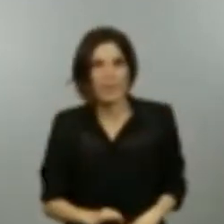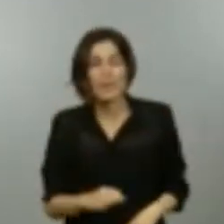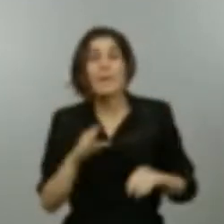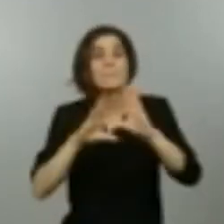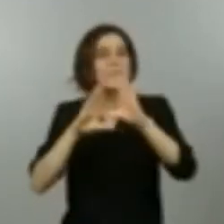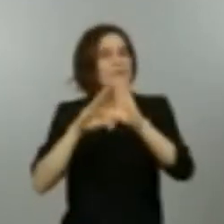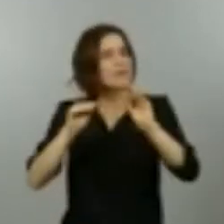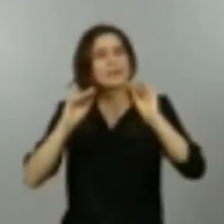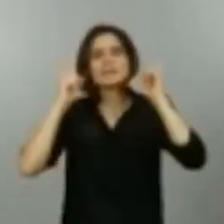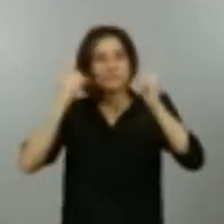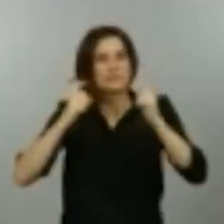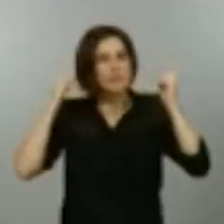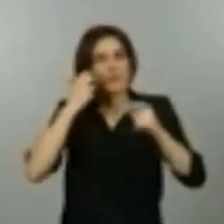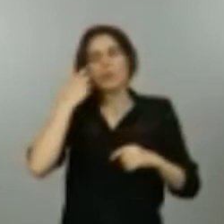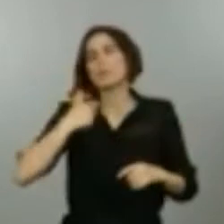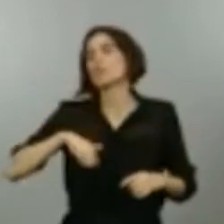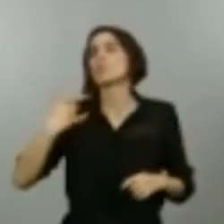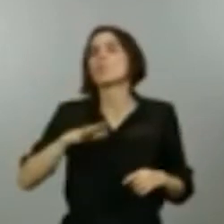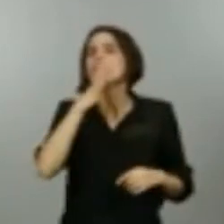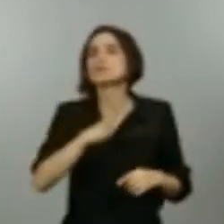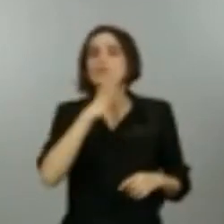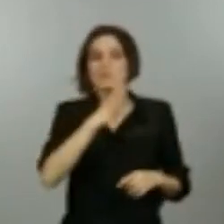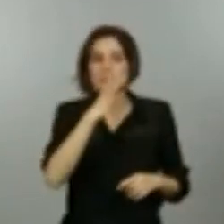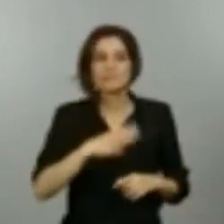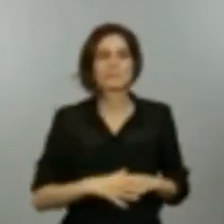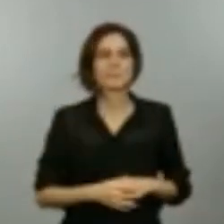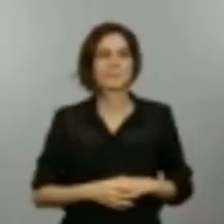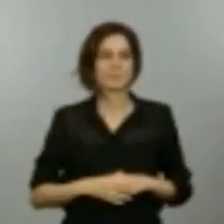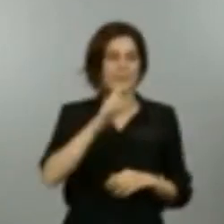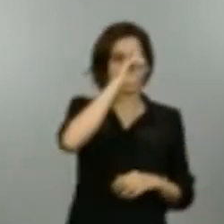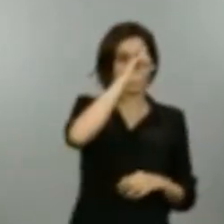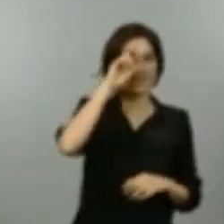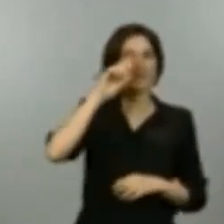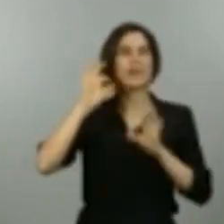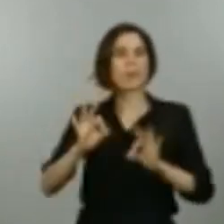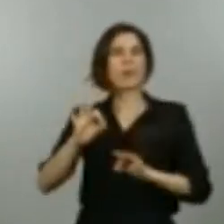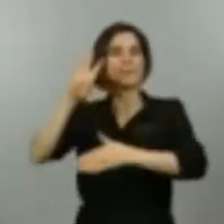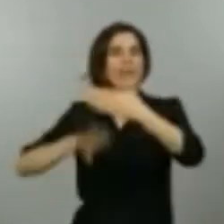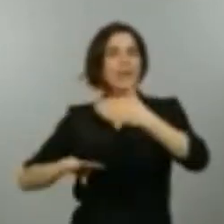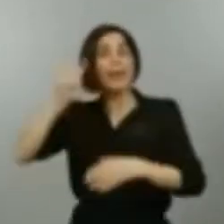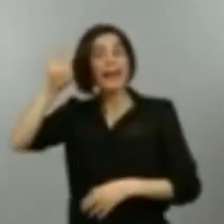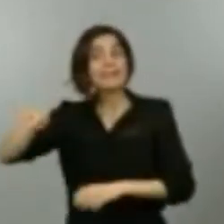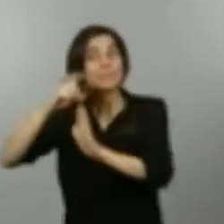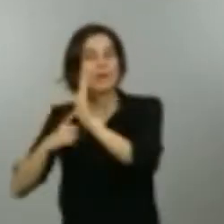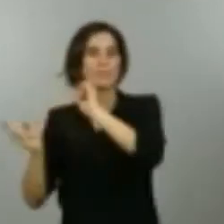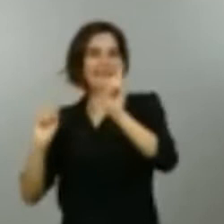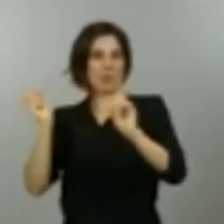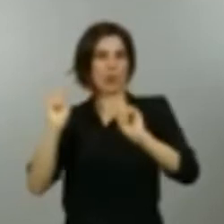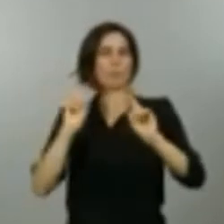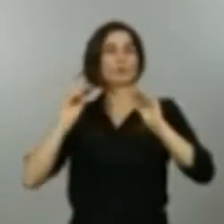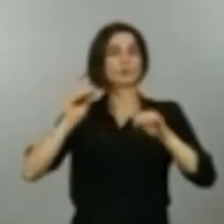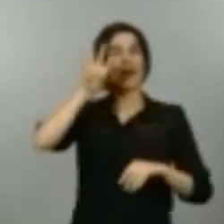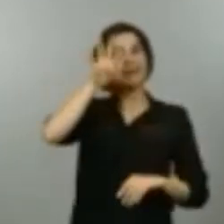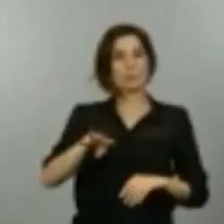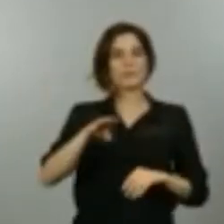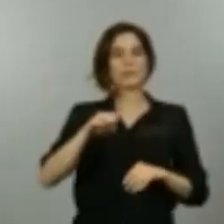Madrid igual que Barcelona, no Cataluña completa porque ha tenido dentro de la comunidad autónoma una distribución diferente, pero